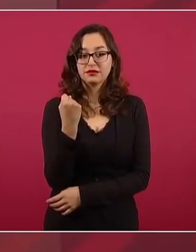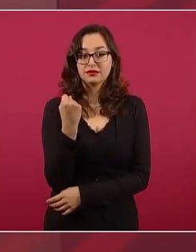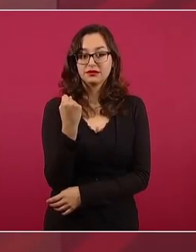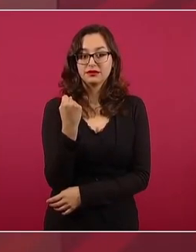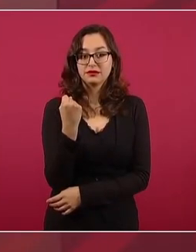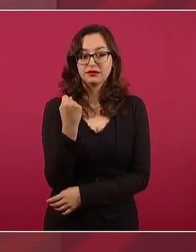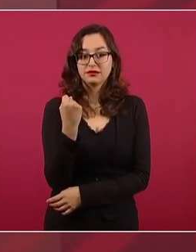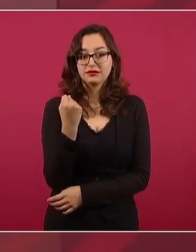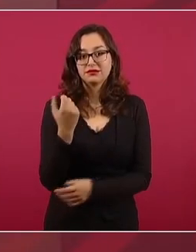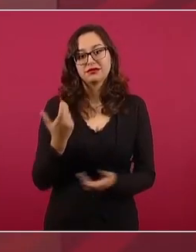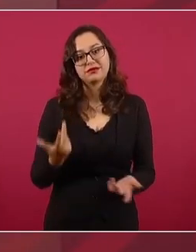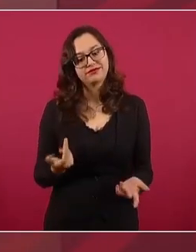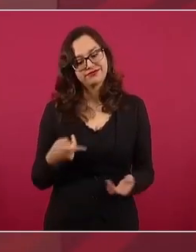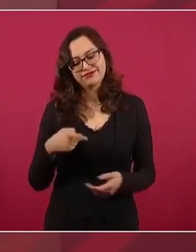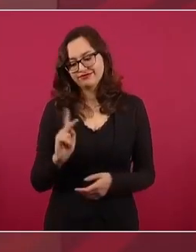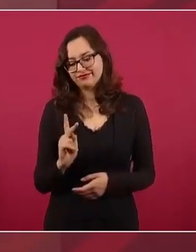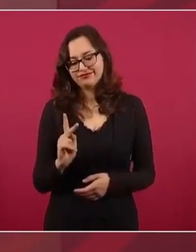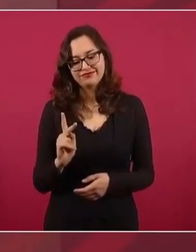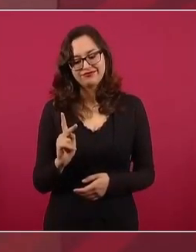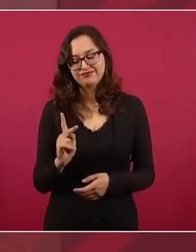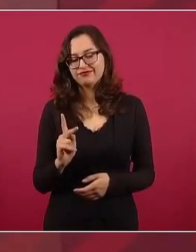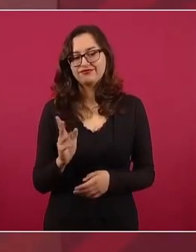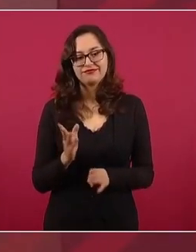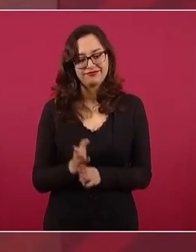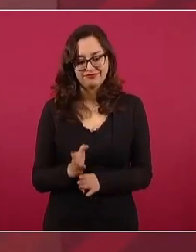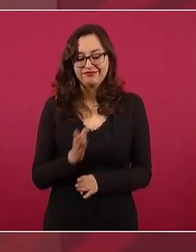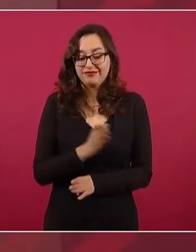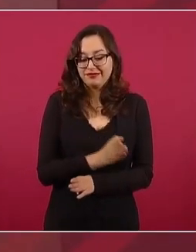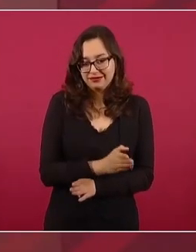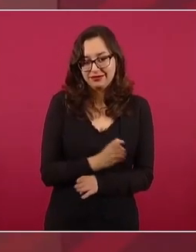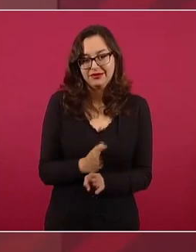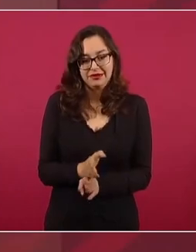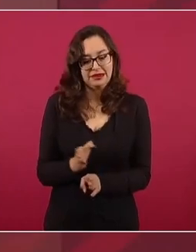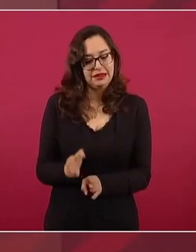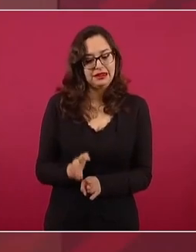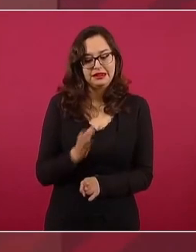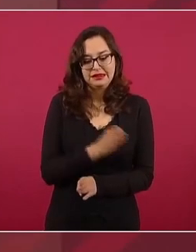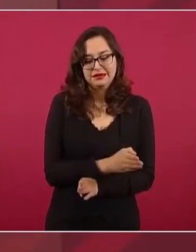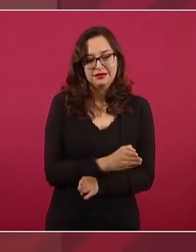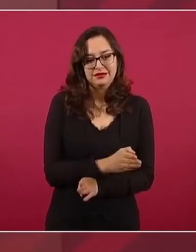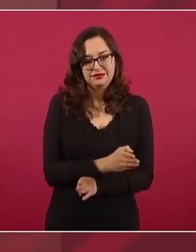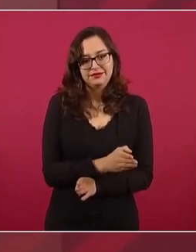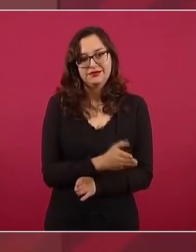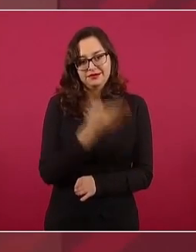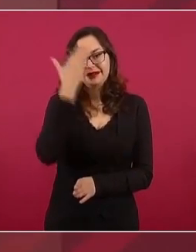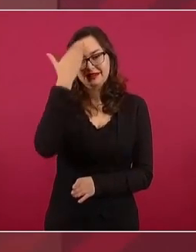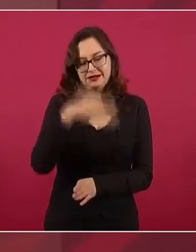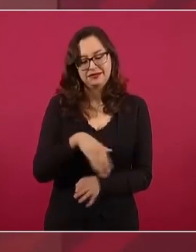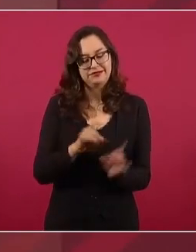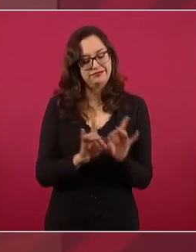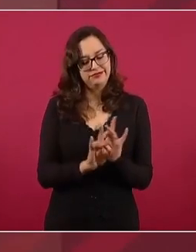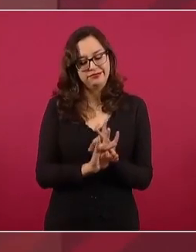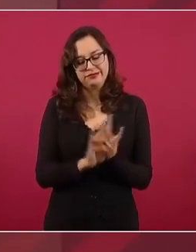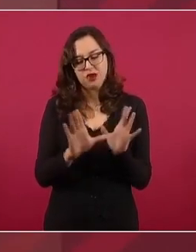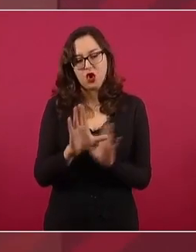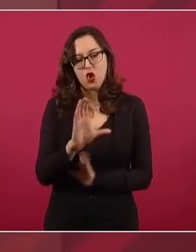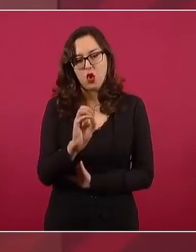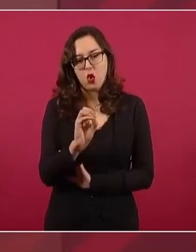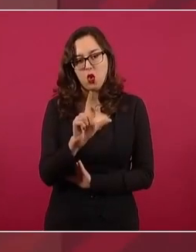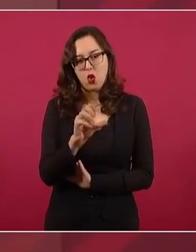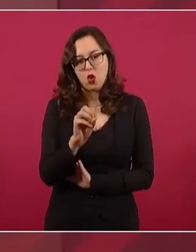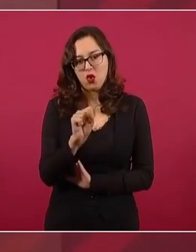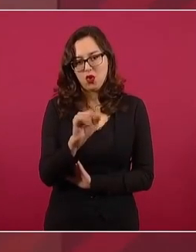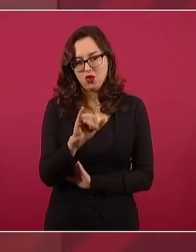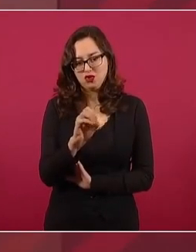después de haber sucedido el lamentable asesinato